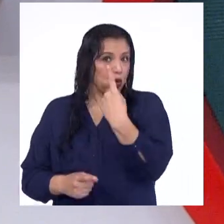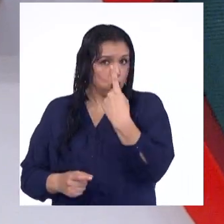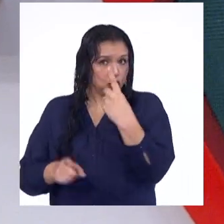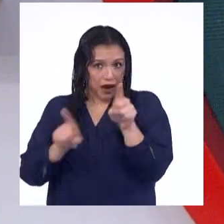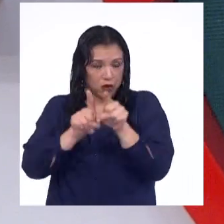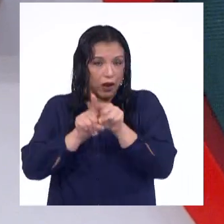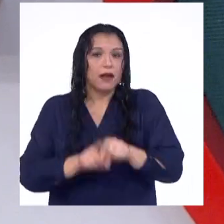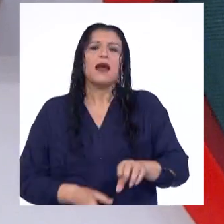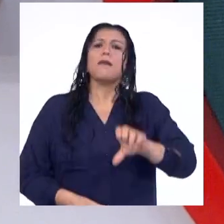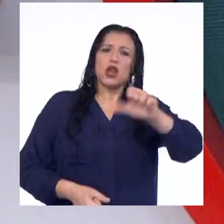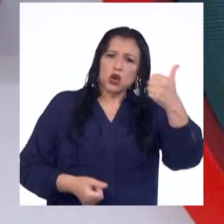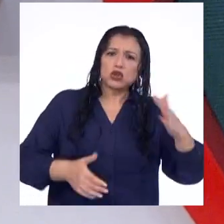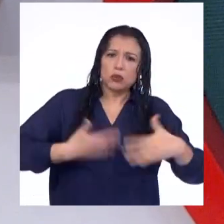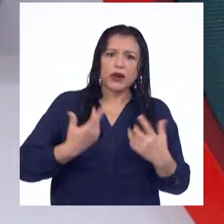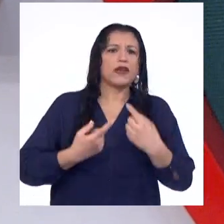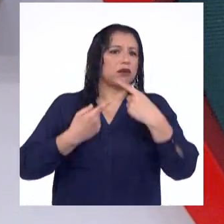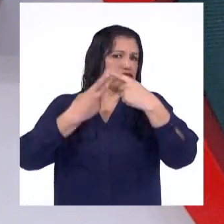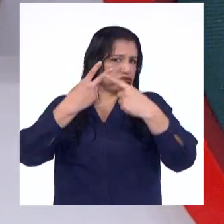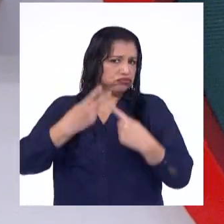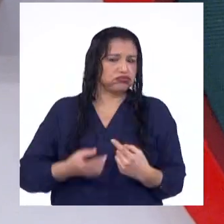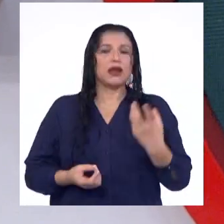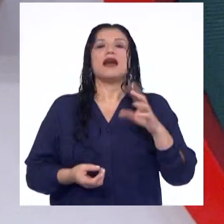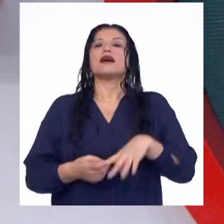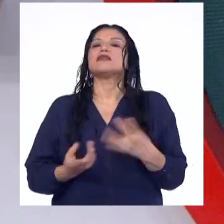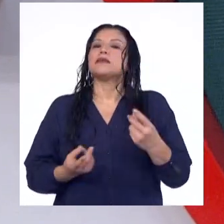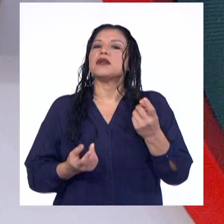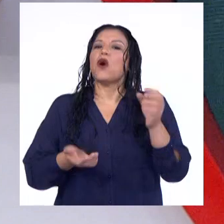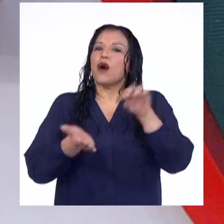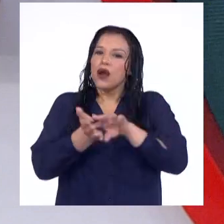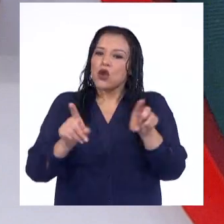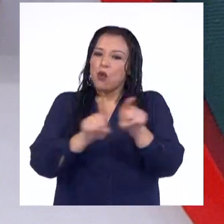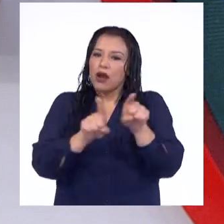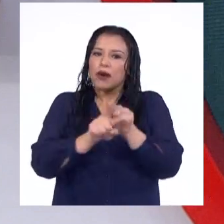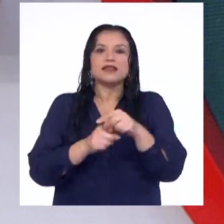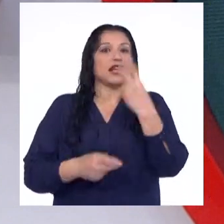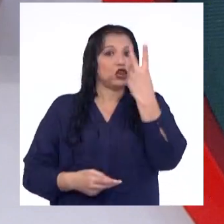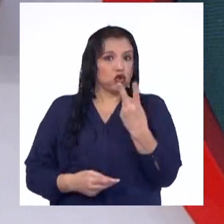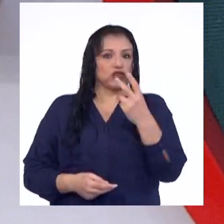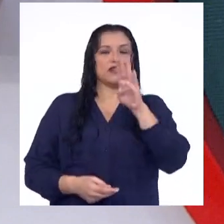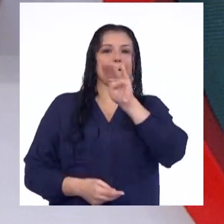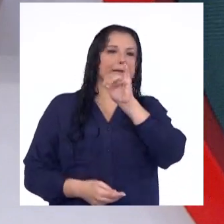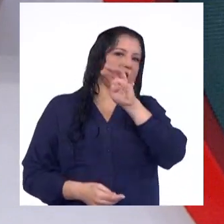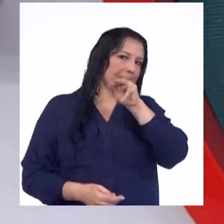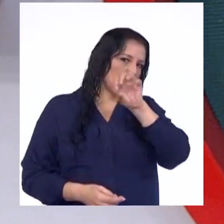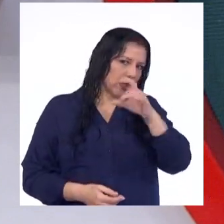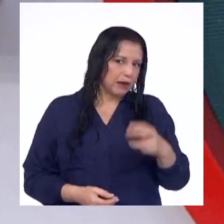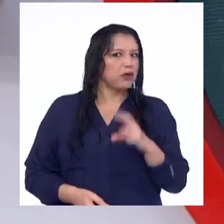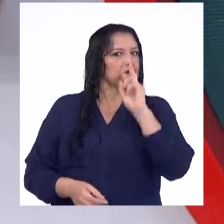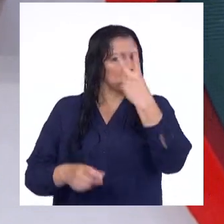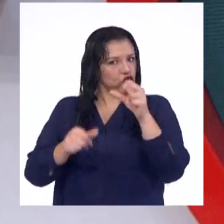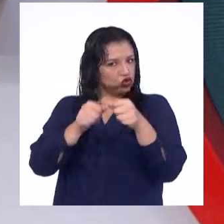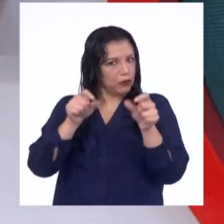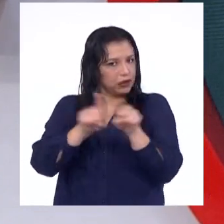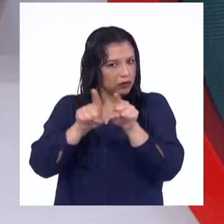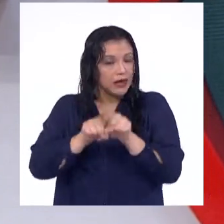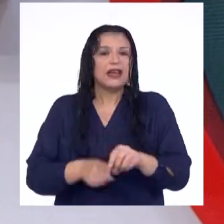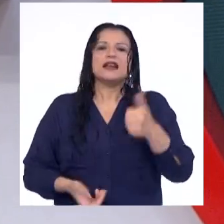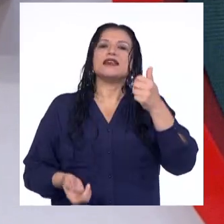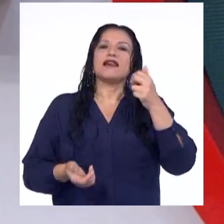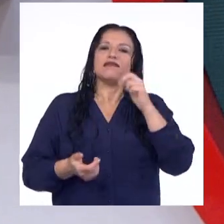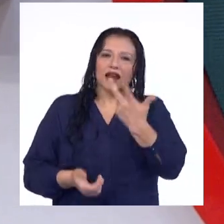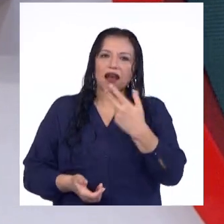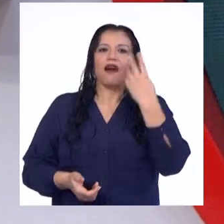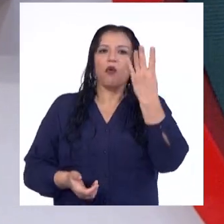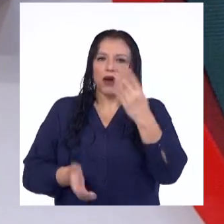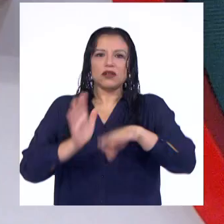puede presentarse más de una moda o dato que se repita. Si hay dos modas, la muestra es bimodal. Y si hay tres o más